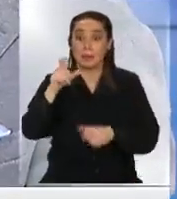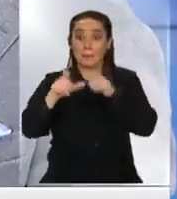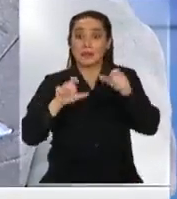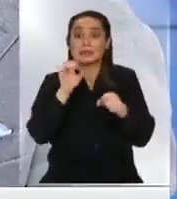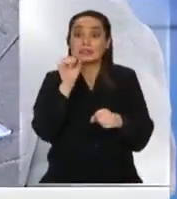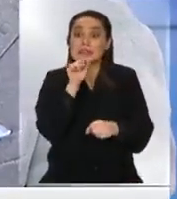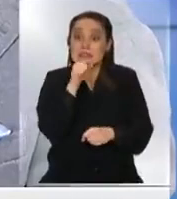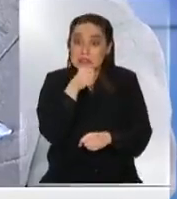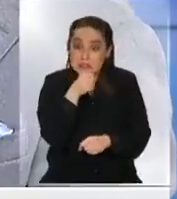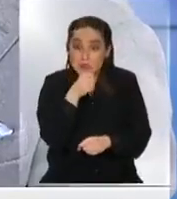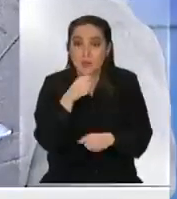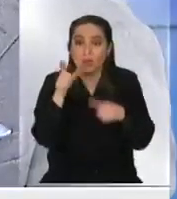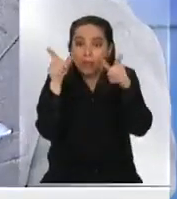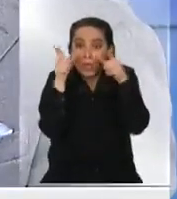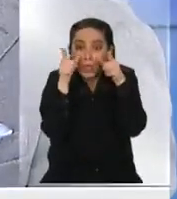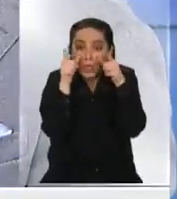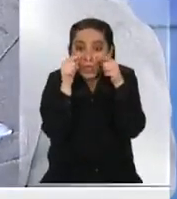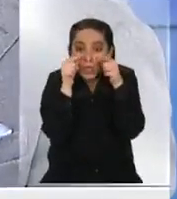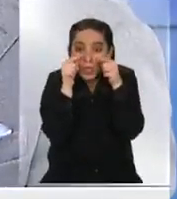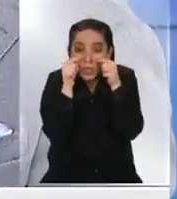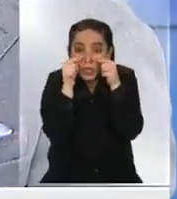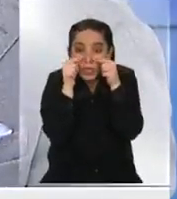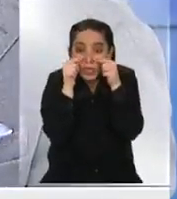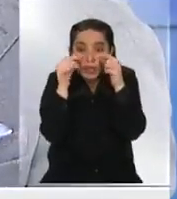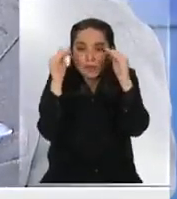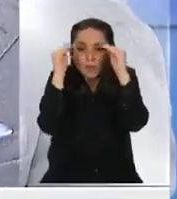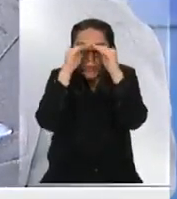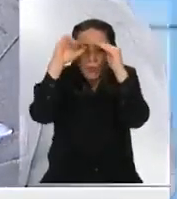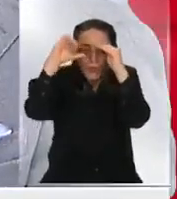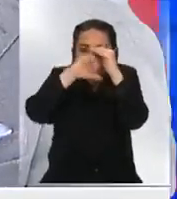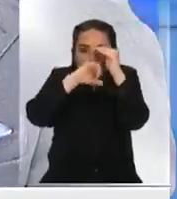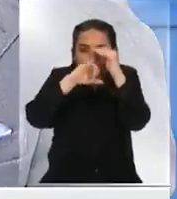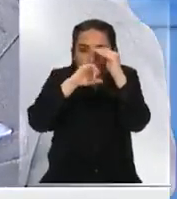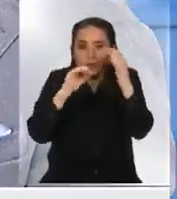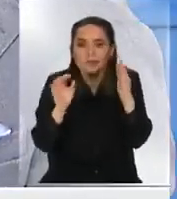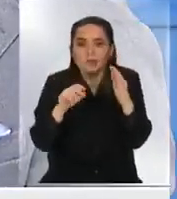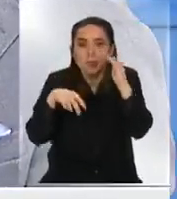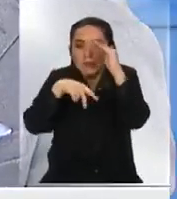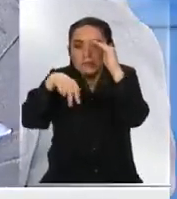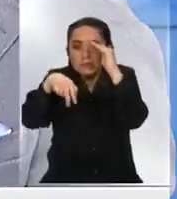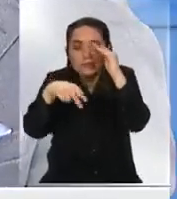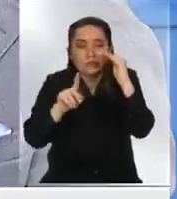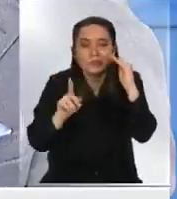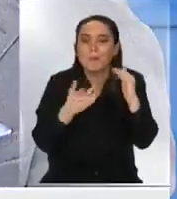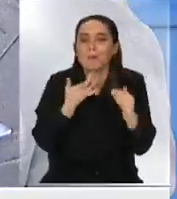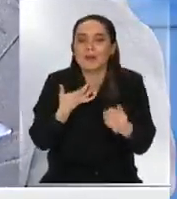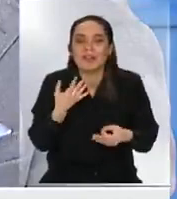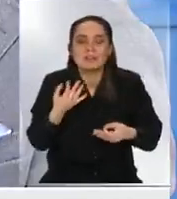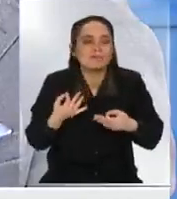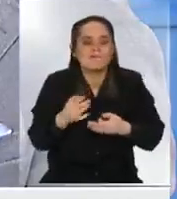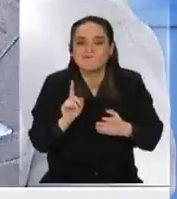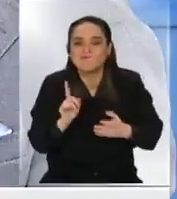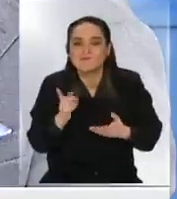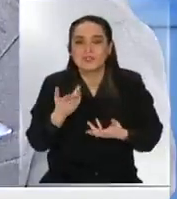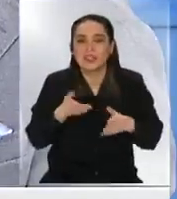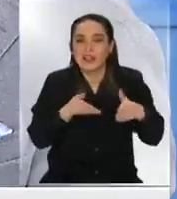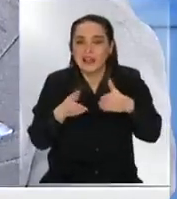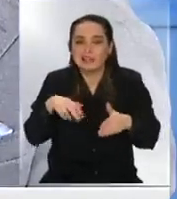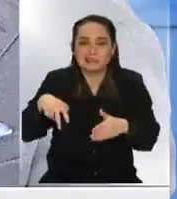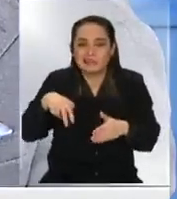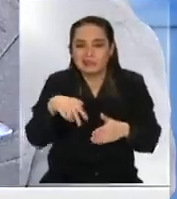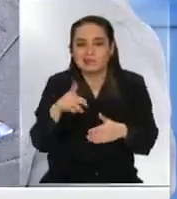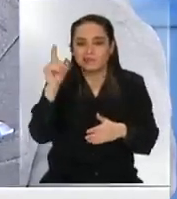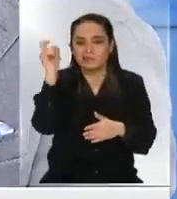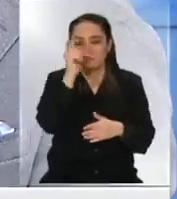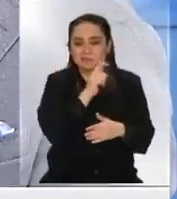su visión se empiezan a quedar encerrados en la casa no salen porque se sienten inseguros porque no pueden atravesar una calle tranquilos porque